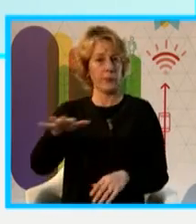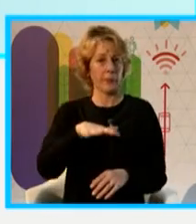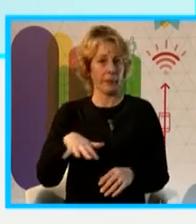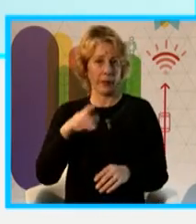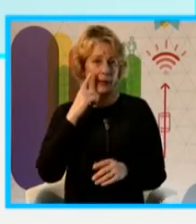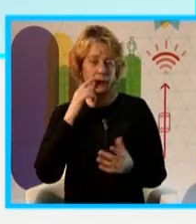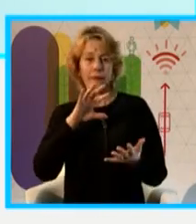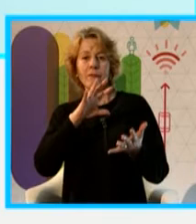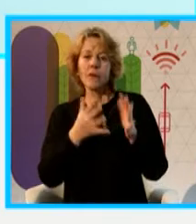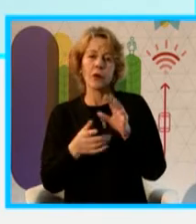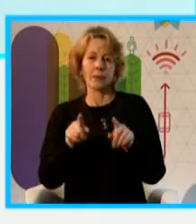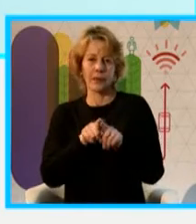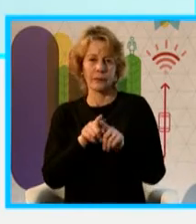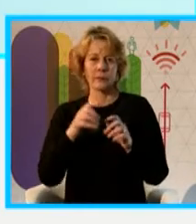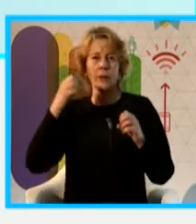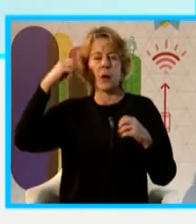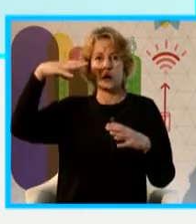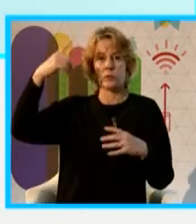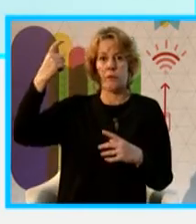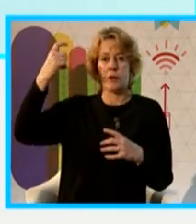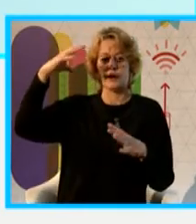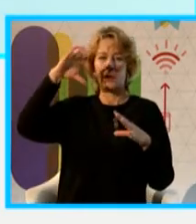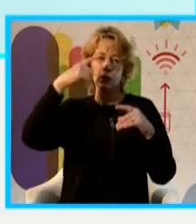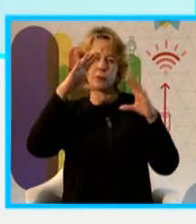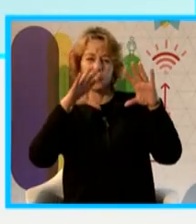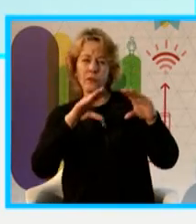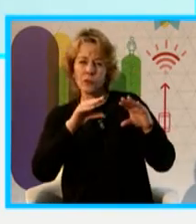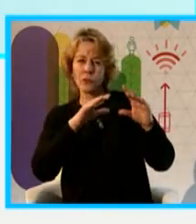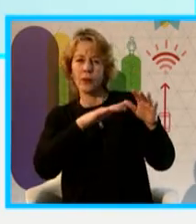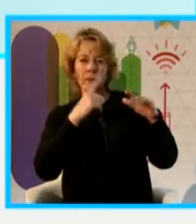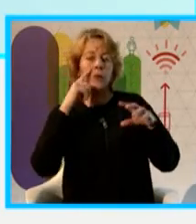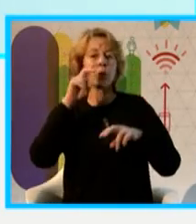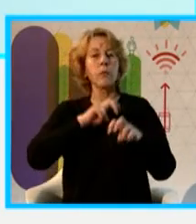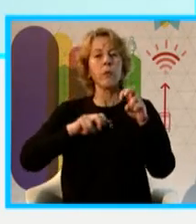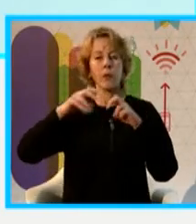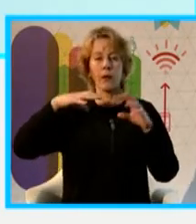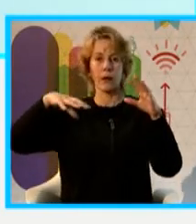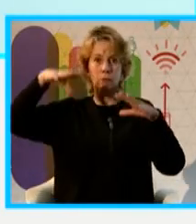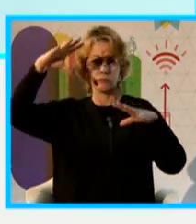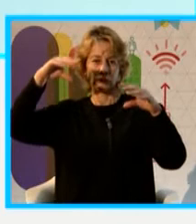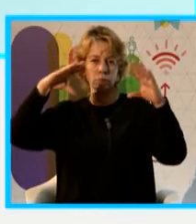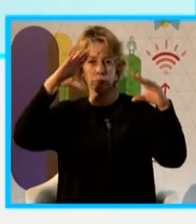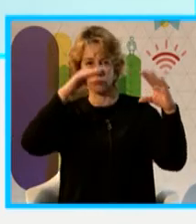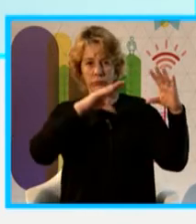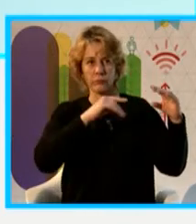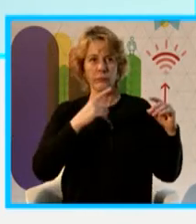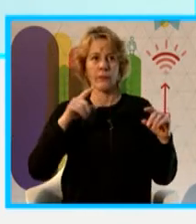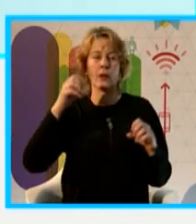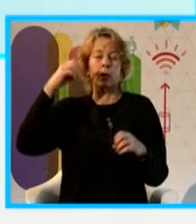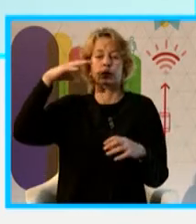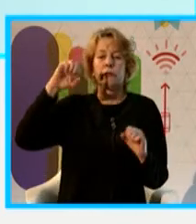buscando distintos niveles de iluminación y tonalidades de luz. Ustedes saben que la luz puede ser fría,